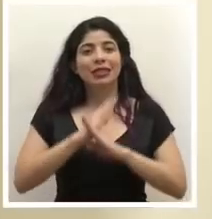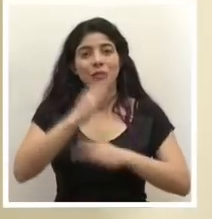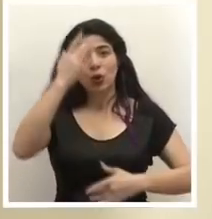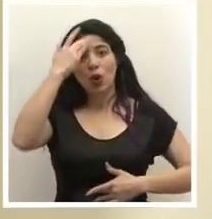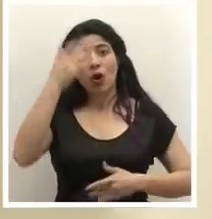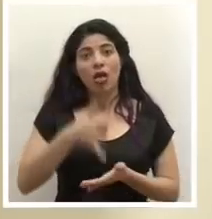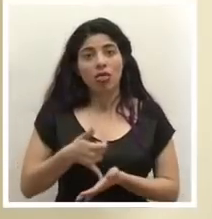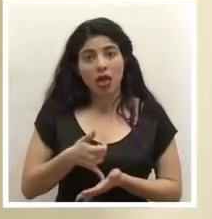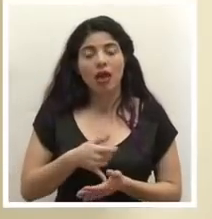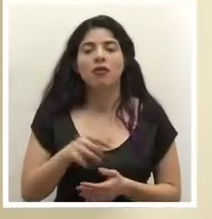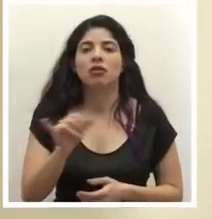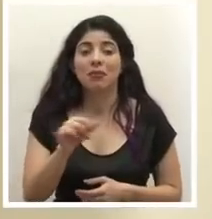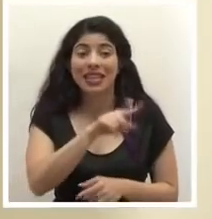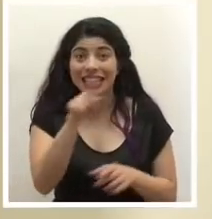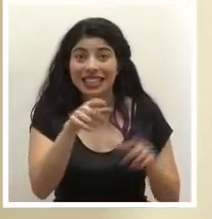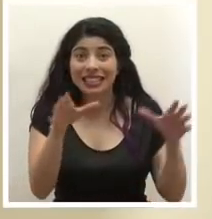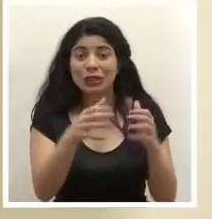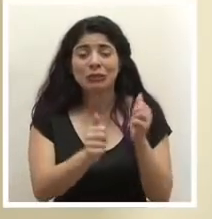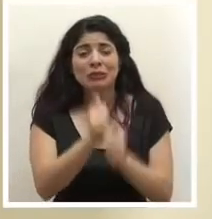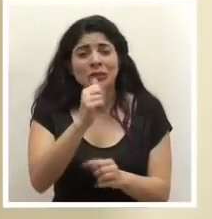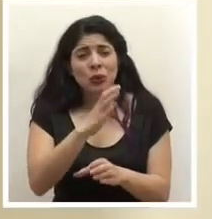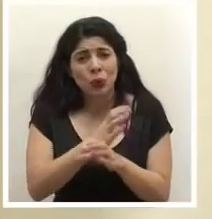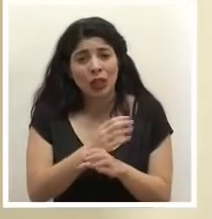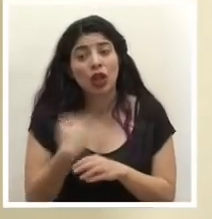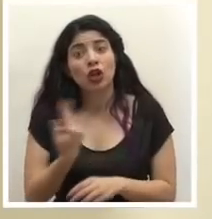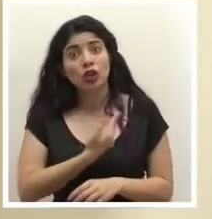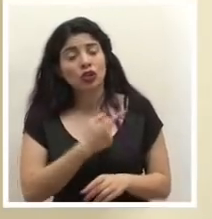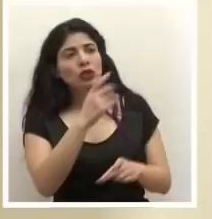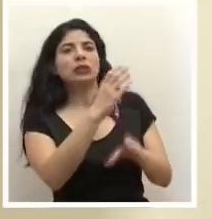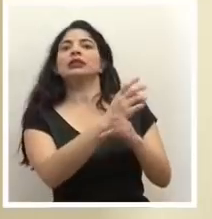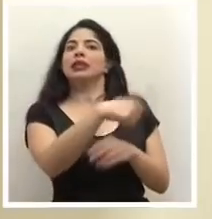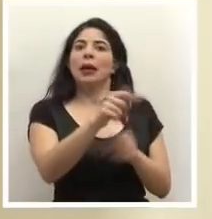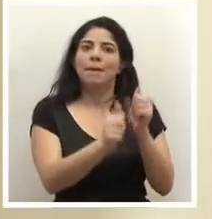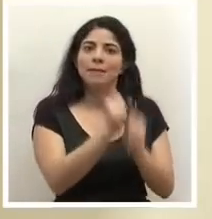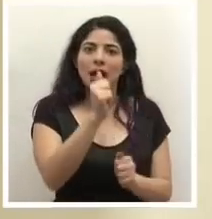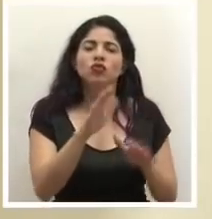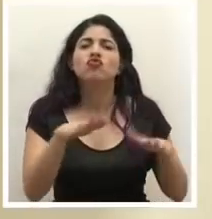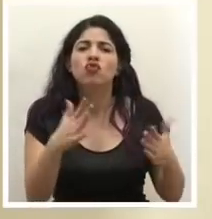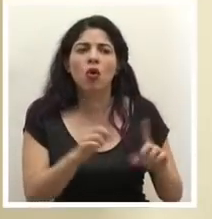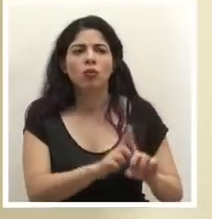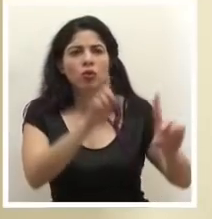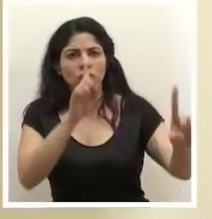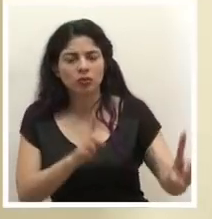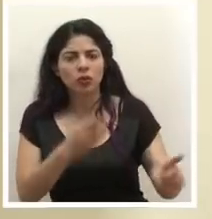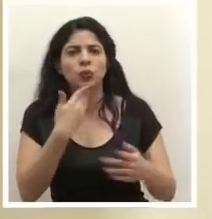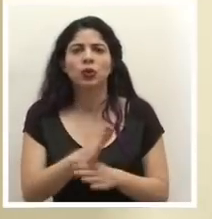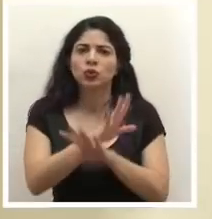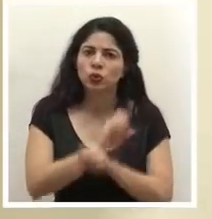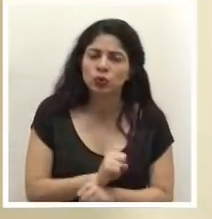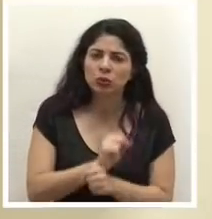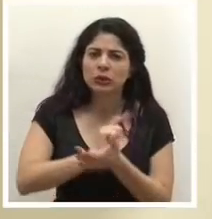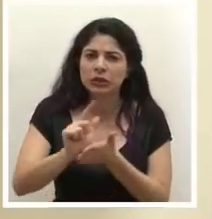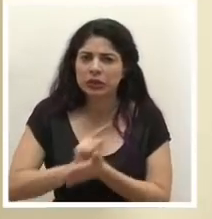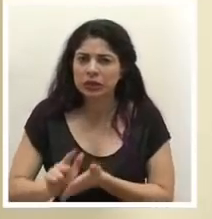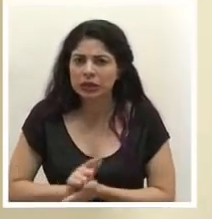esas son las personas que más se tienen que cuidar y más tenemos que cuidar con ese distanciamiento social, con esas buenas prácticas de higiene